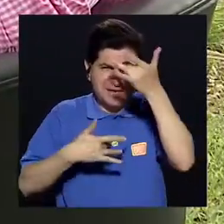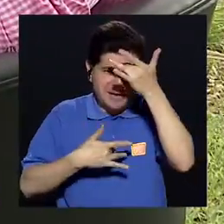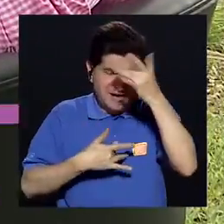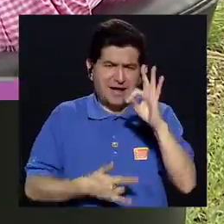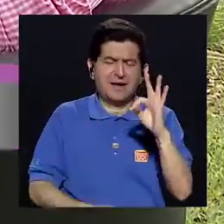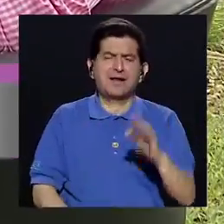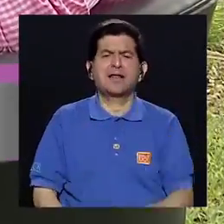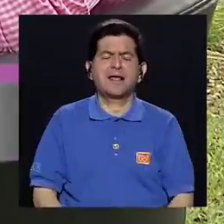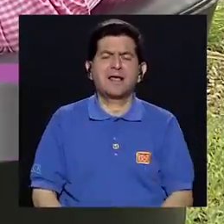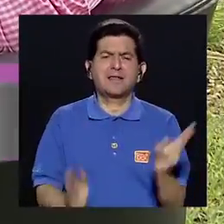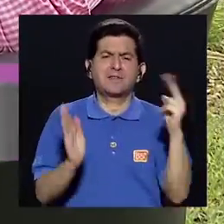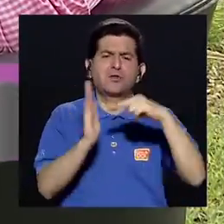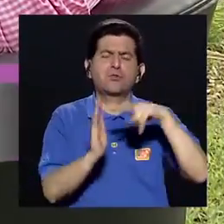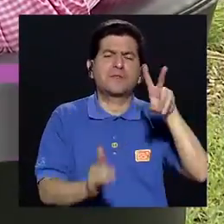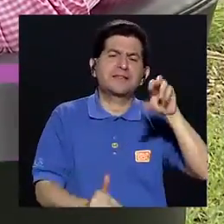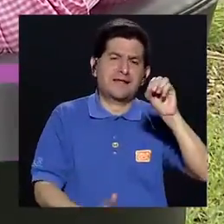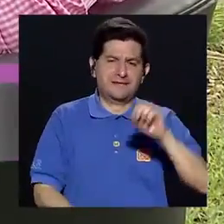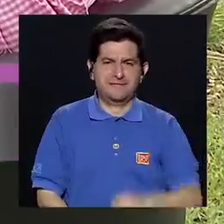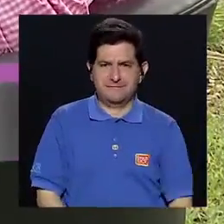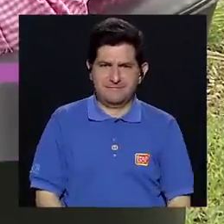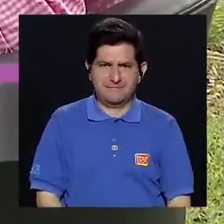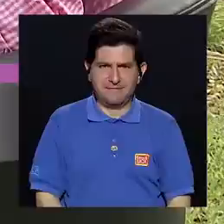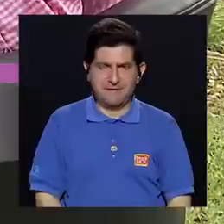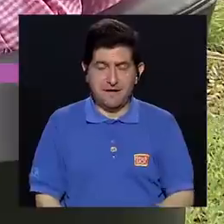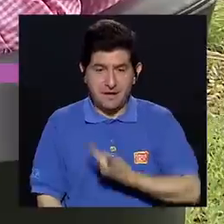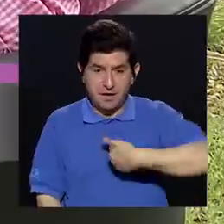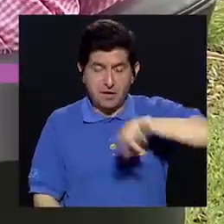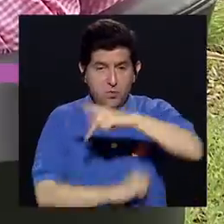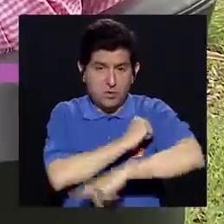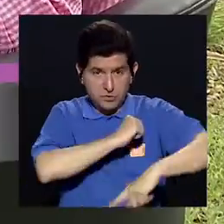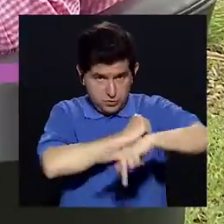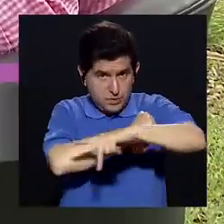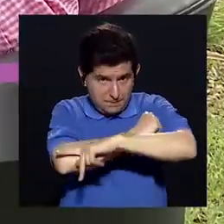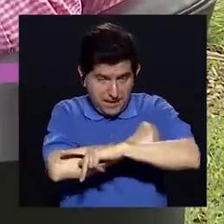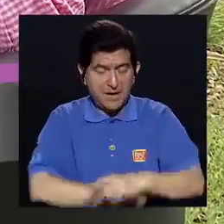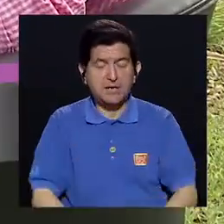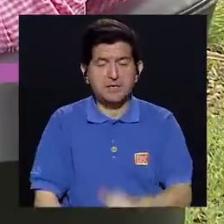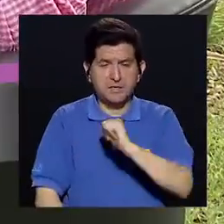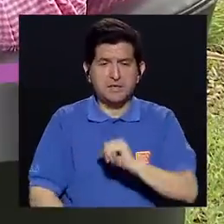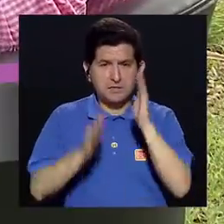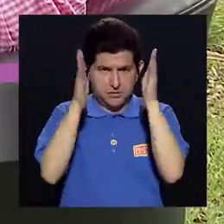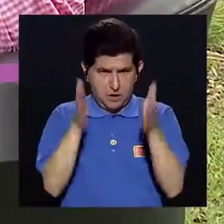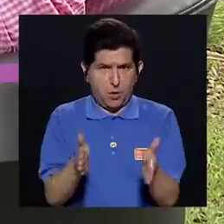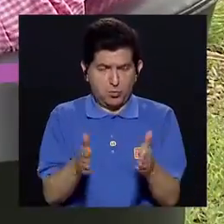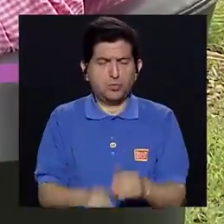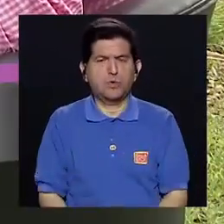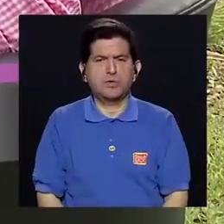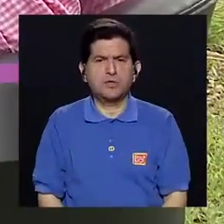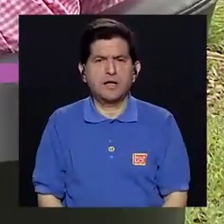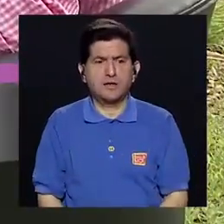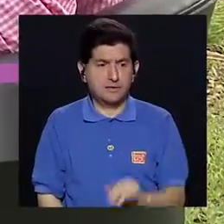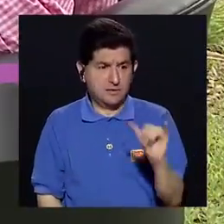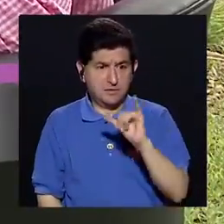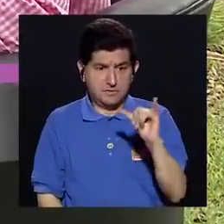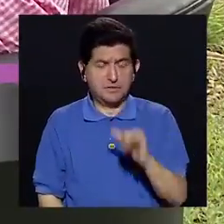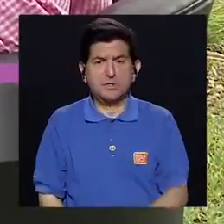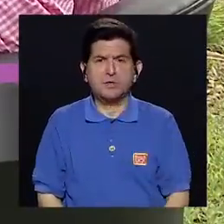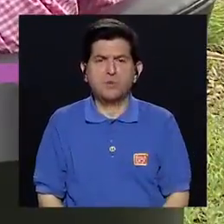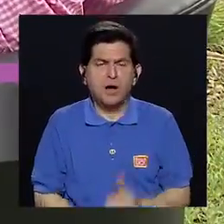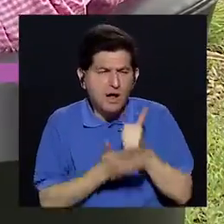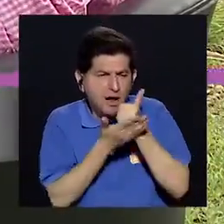tuberculosis En el 2030 Y pues nuestro país Nuestro Nuestras autoridades Han dado